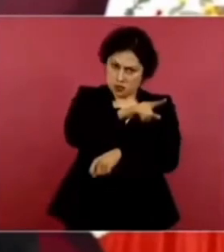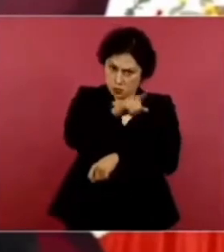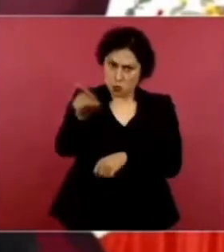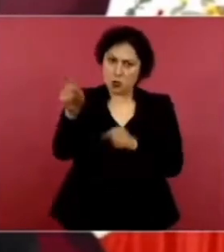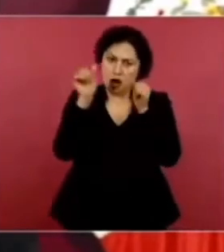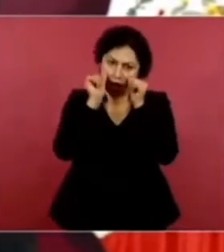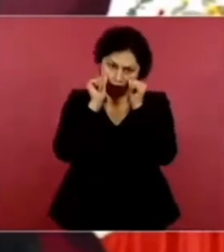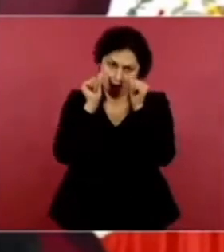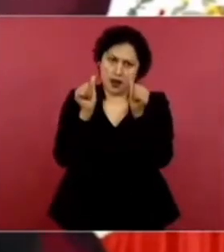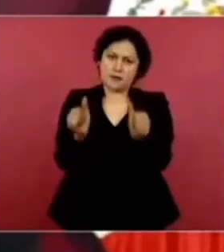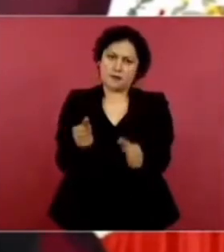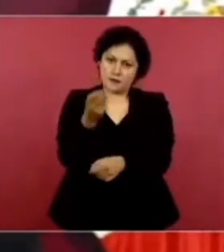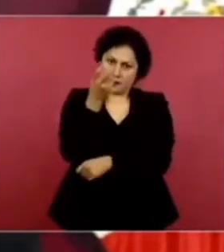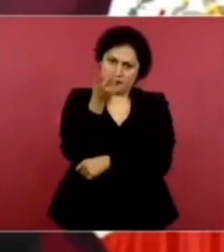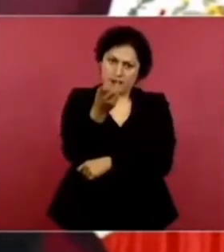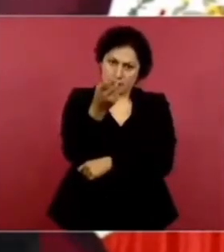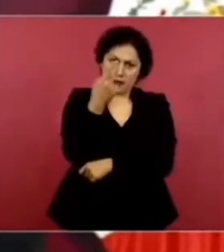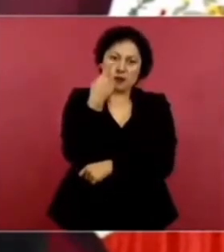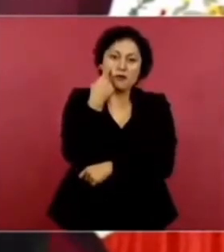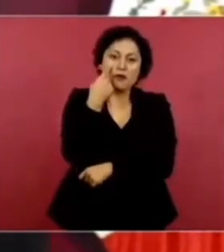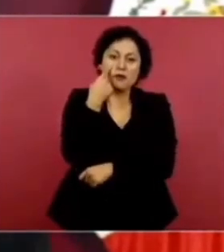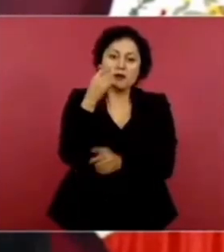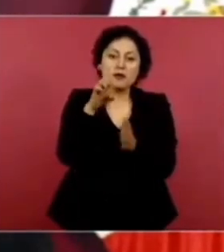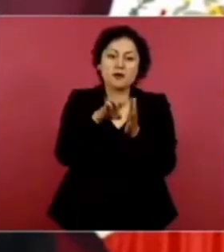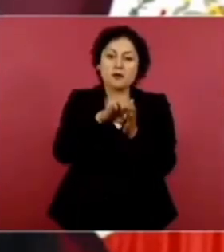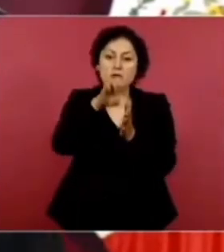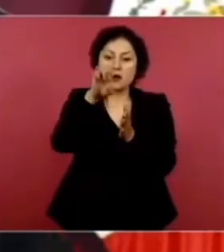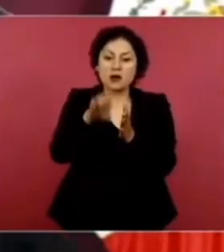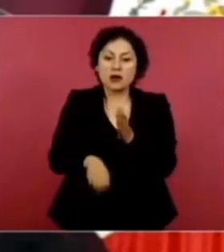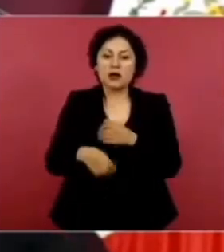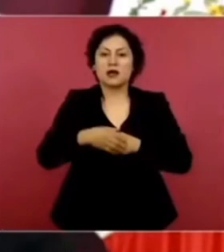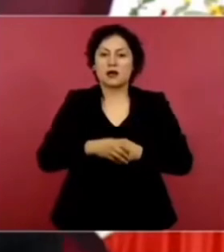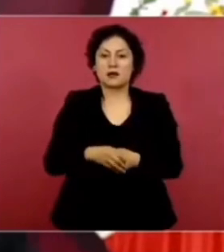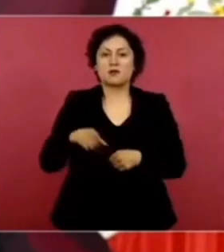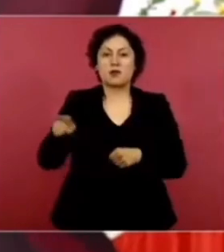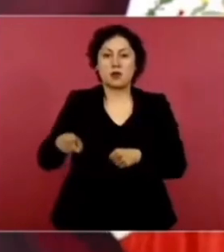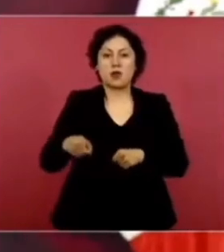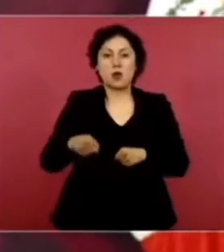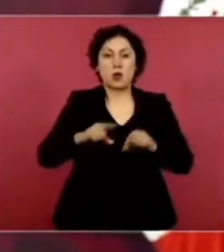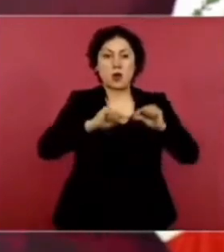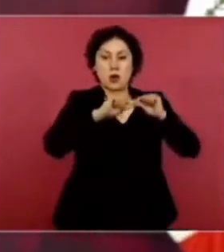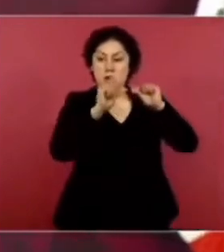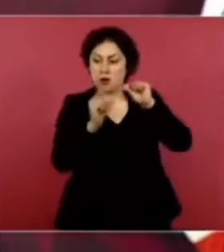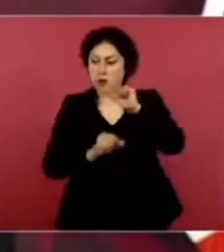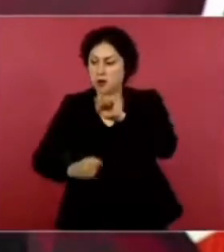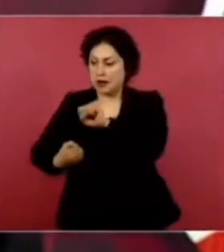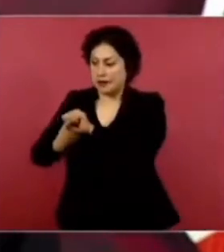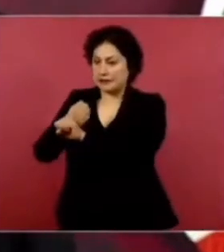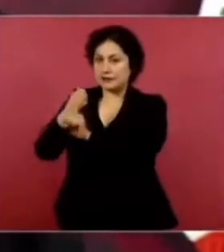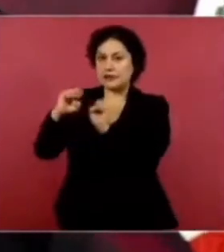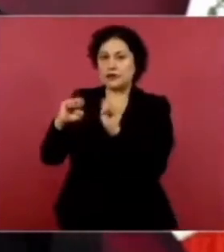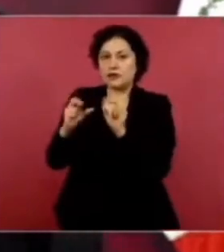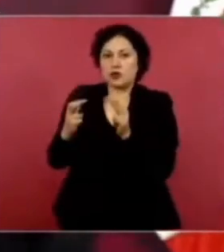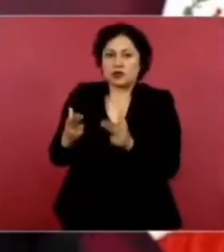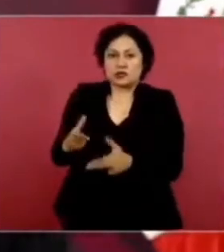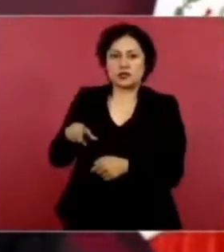Que Chiapas. Fue el estado. De la república. En donde más se redujo.